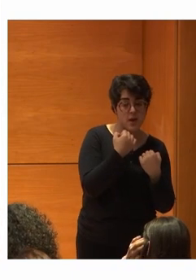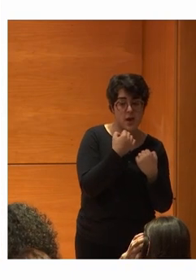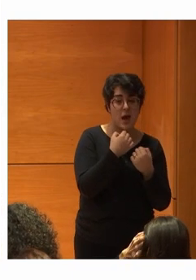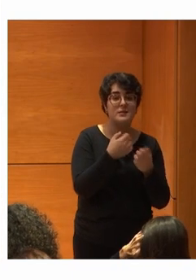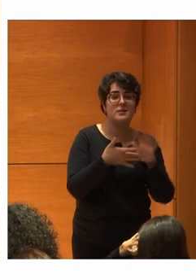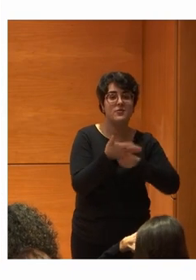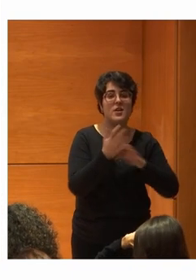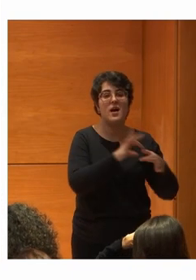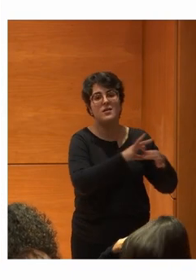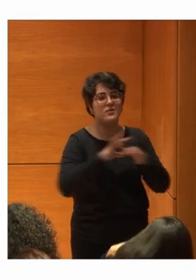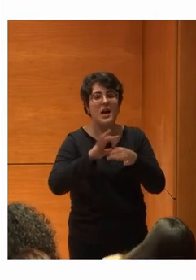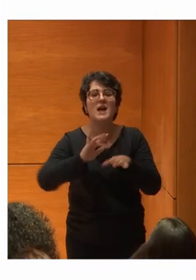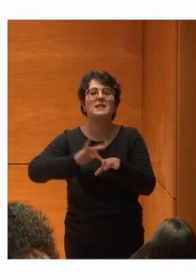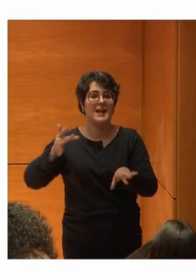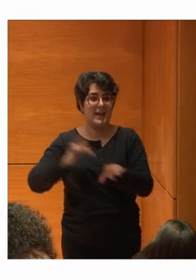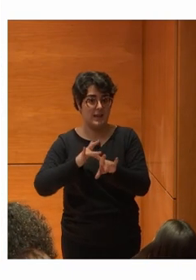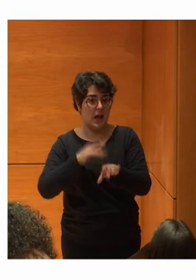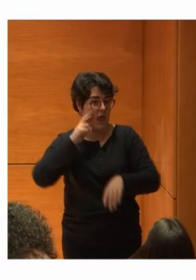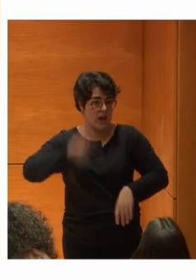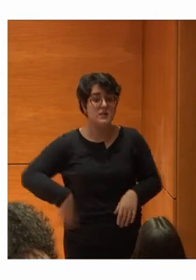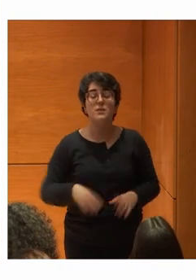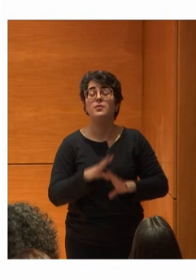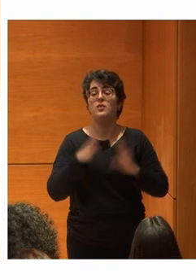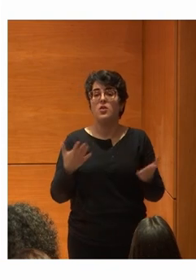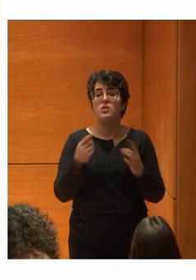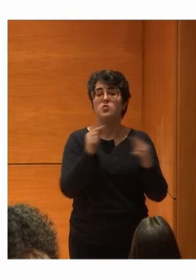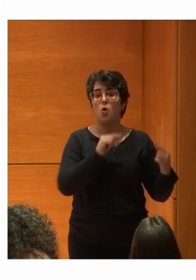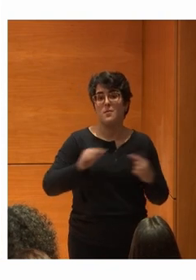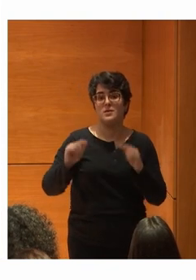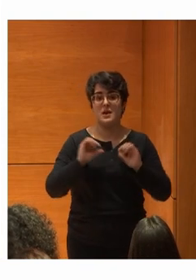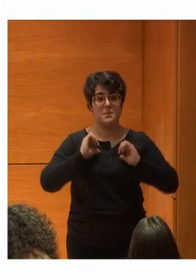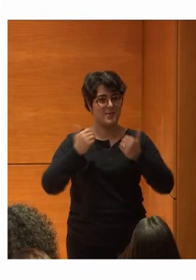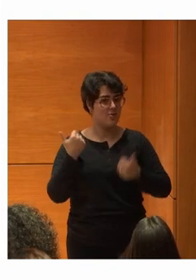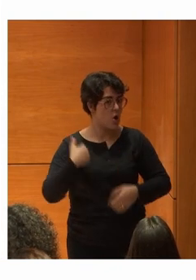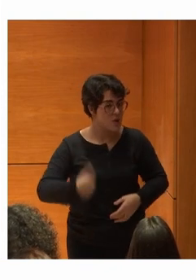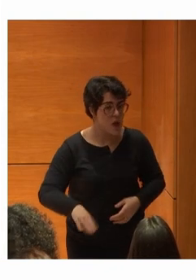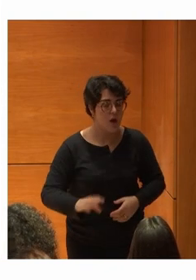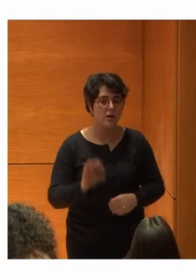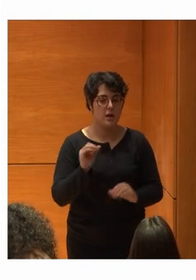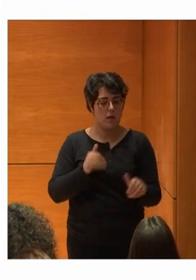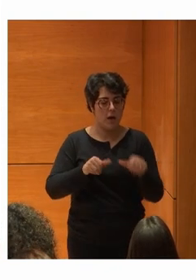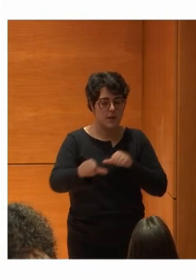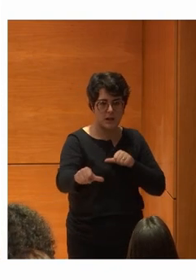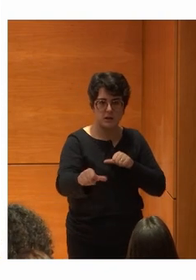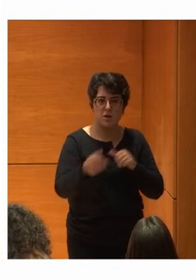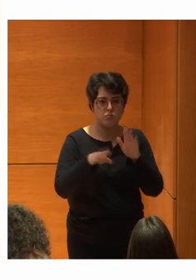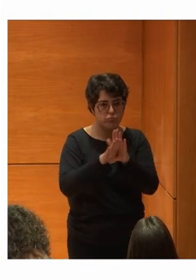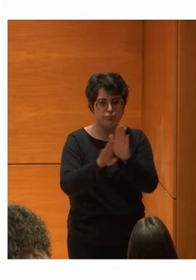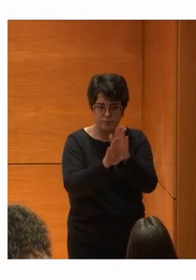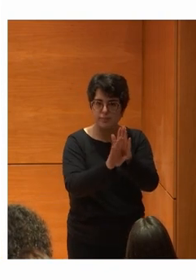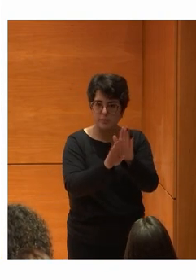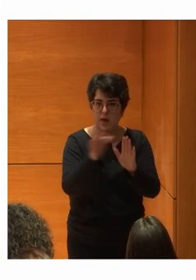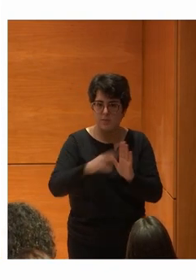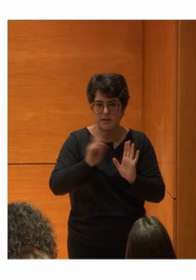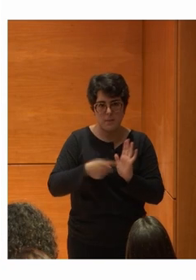Es digital Y bueno Todo esto Es una conversación Que ya ha empezado Que comienza Que va a seguir Que en